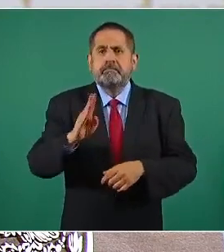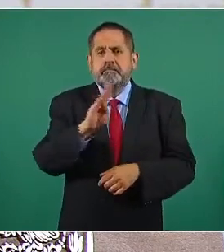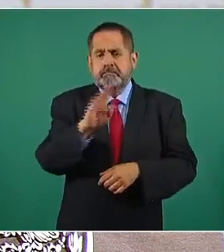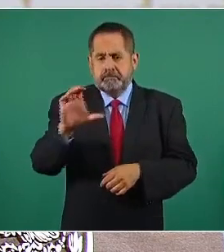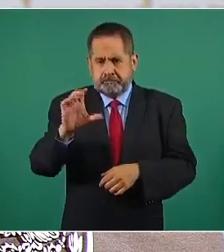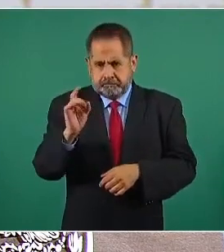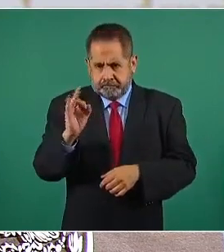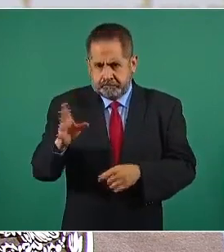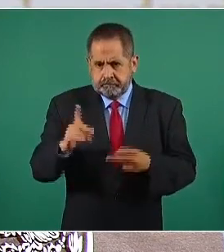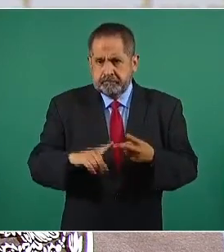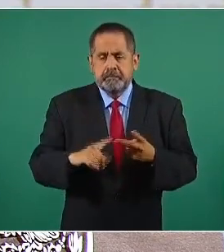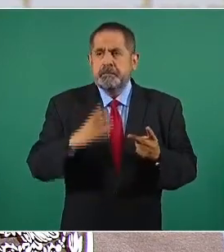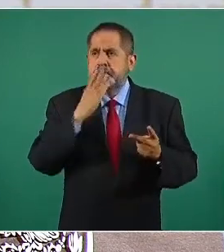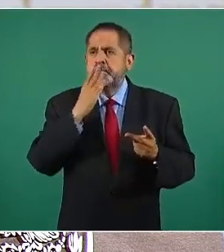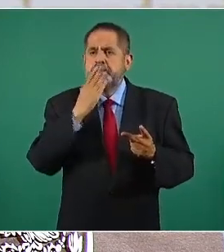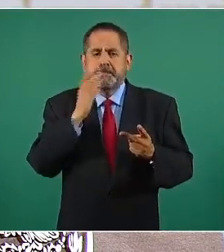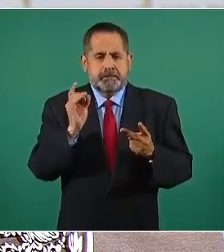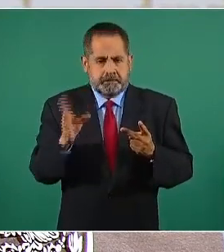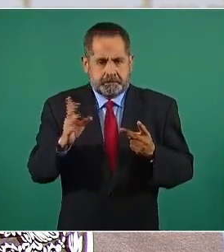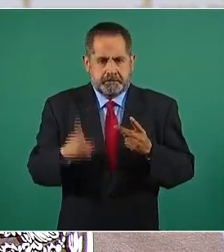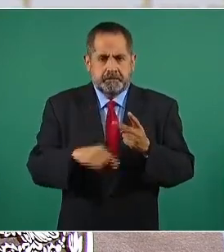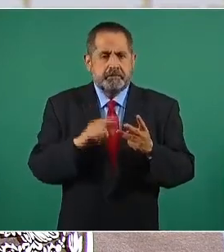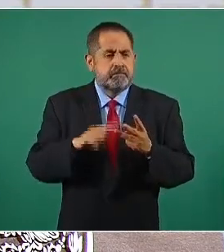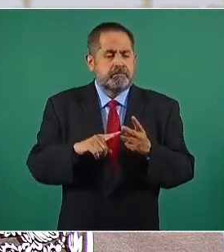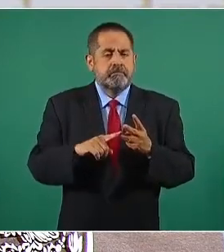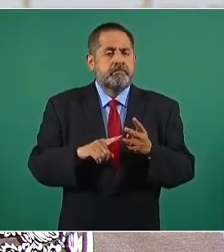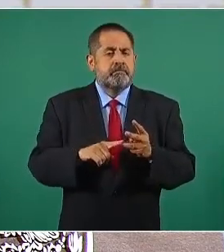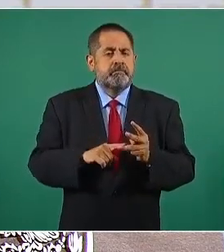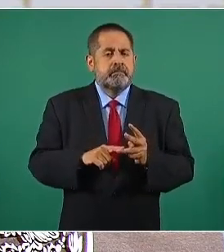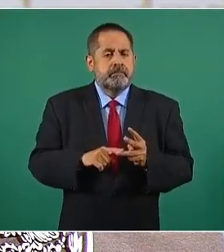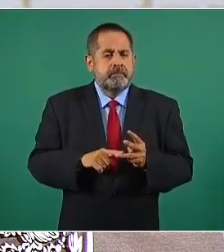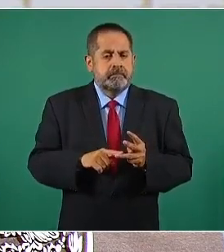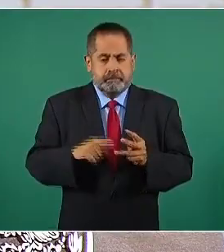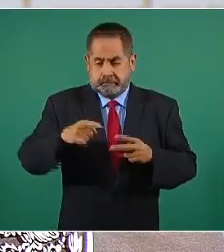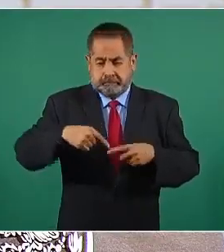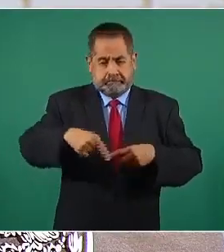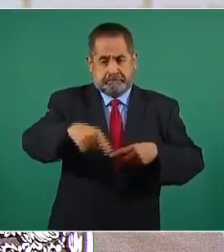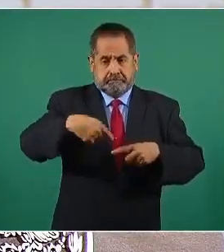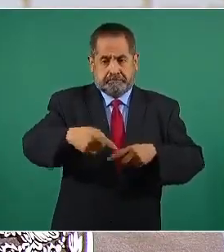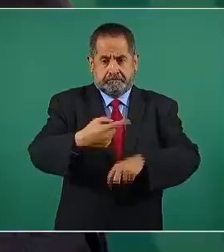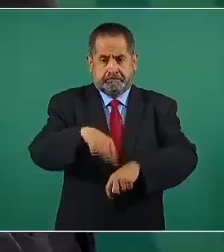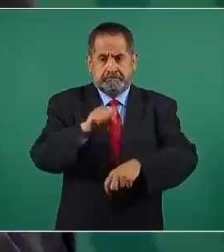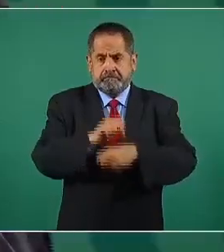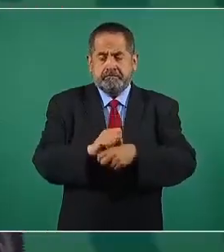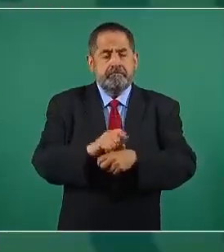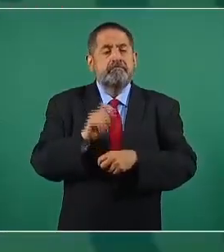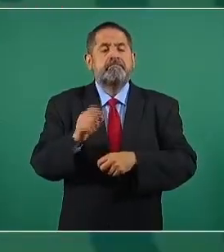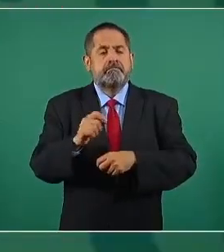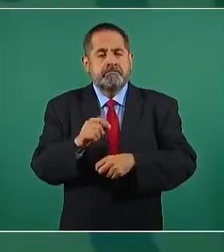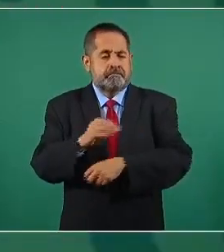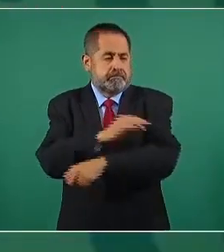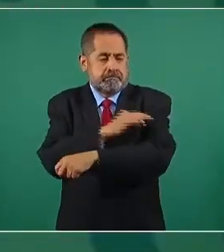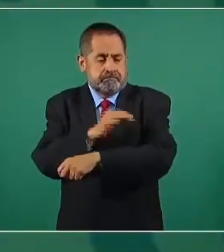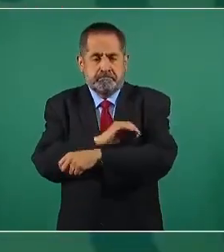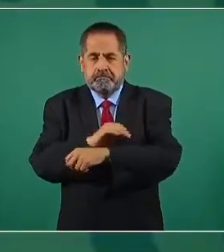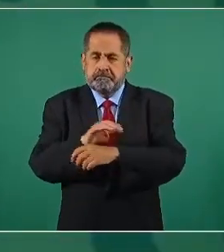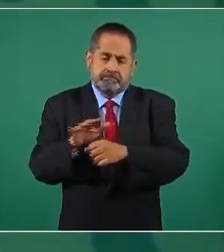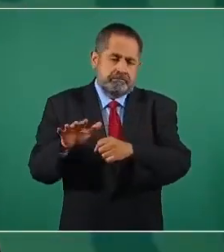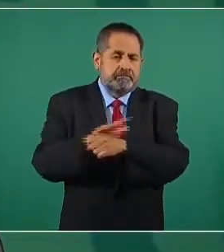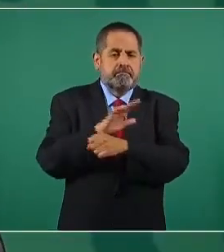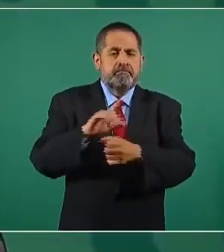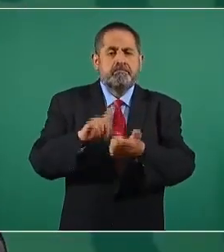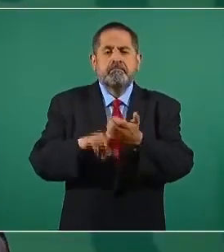se terminó en Sonora y en esta semana se debe de concluir Chihuahua.